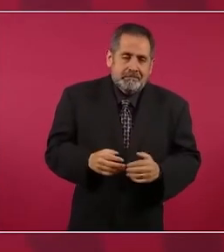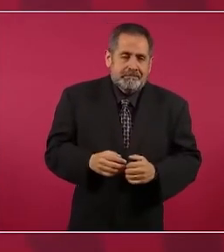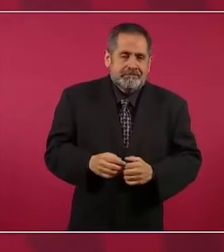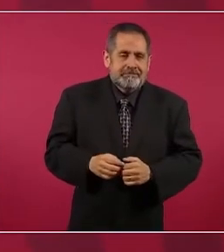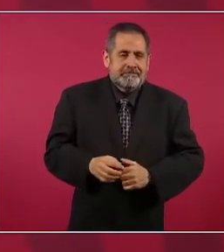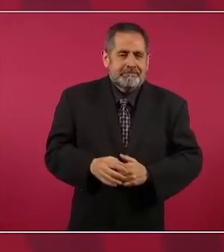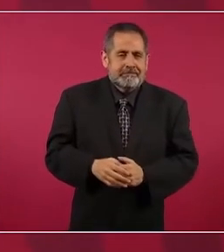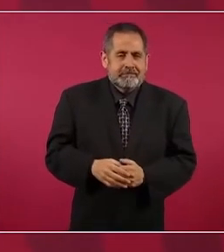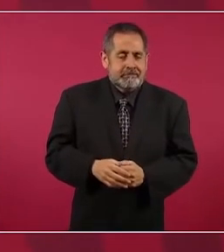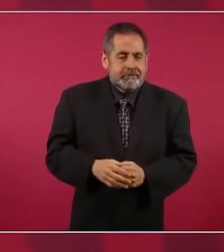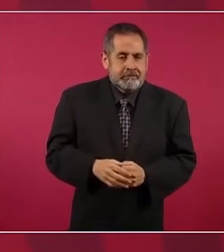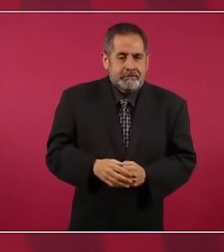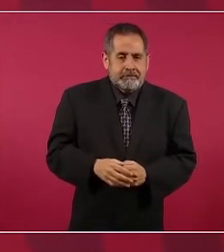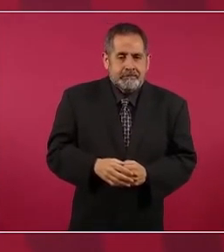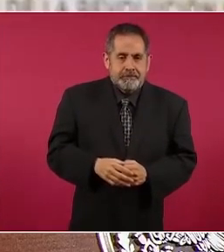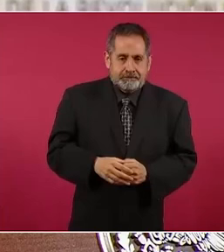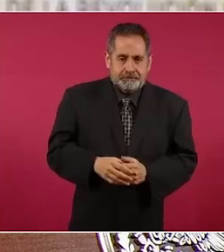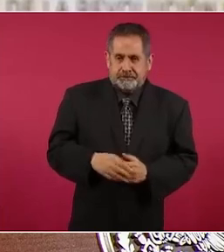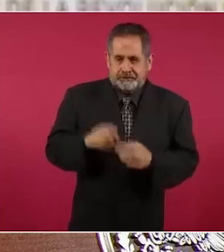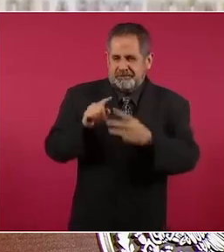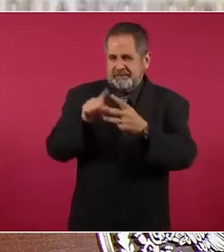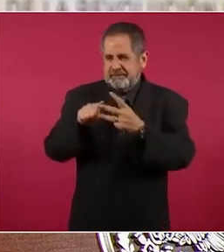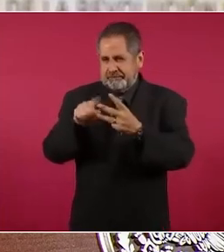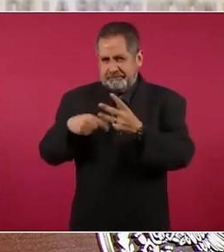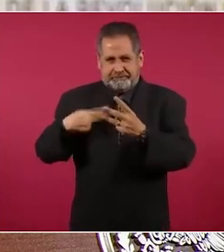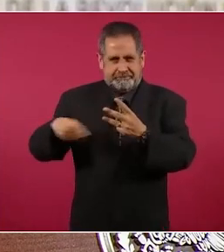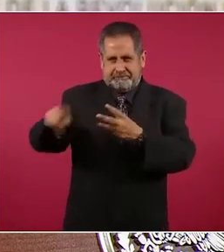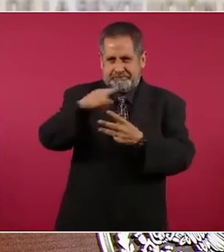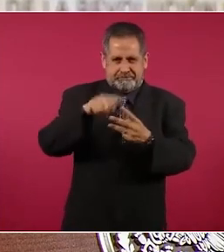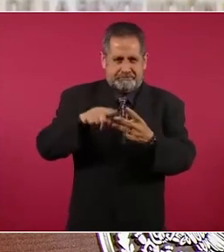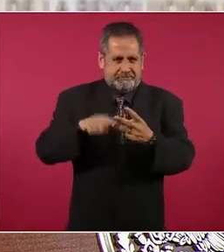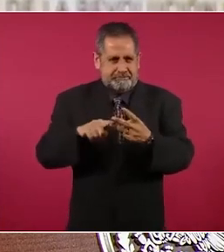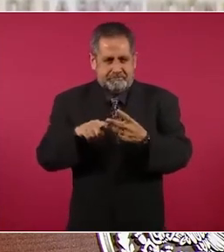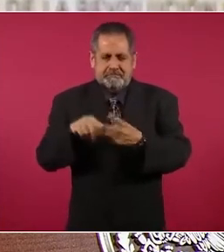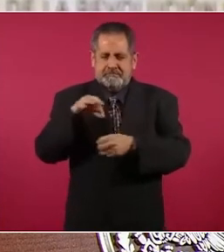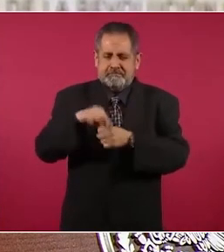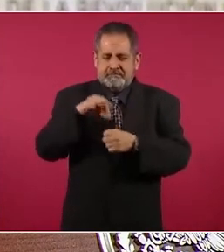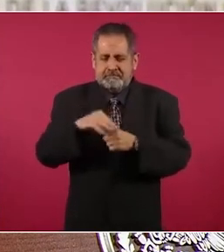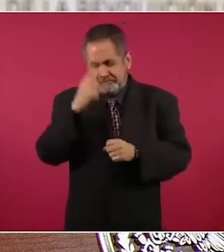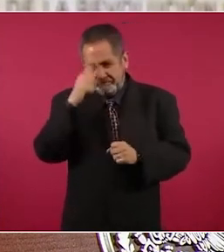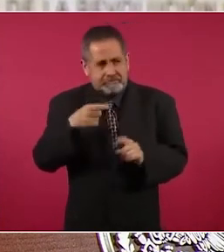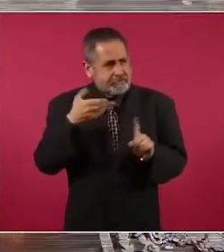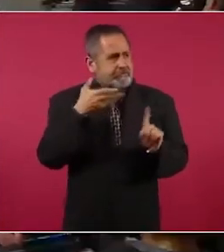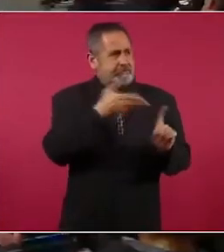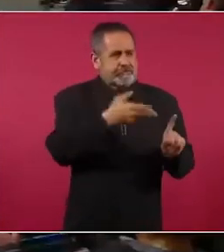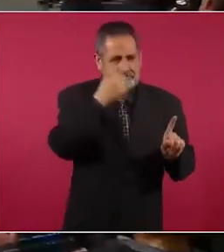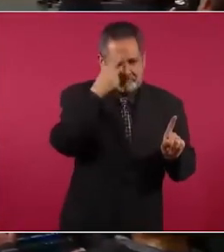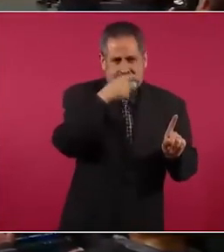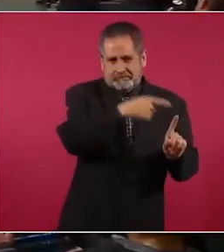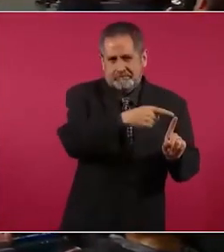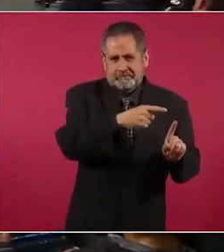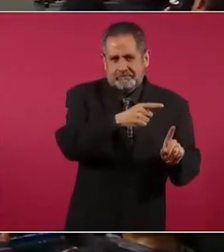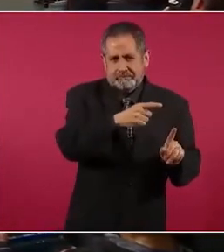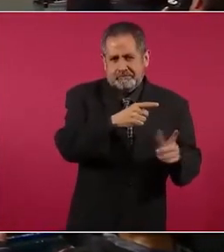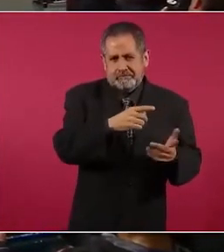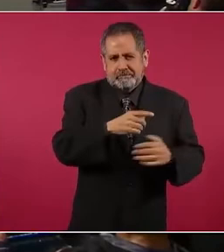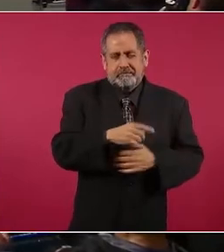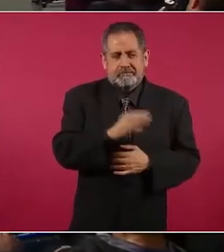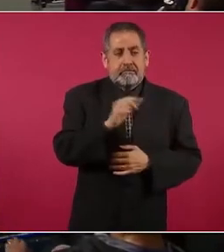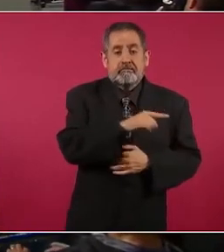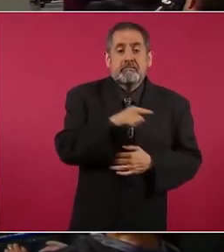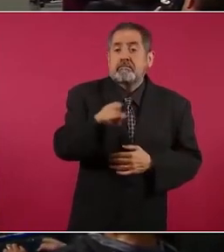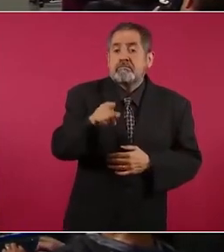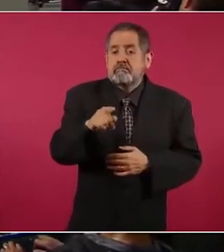Ellos justificaron el fraude de Calderón.